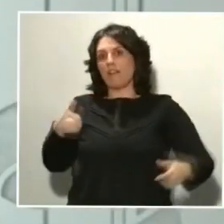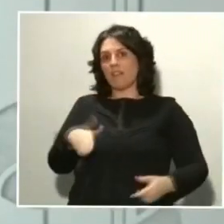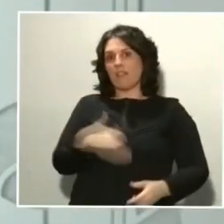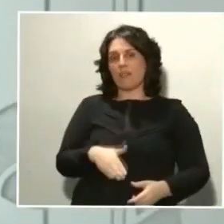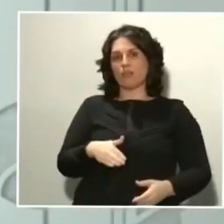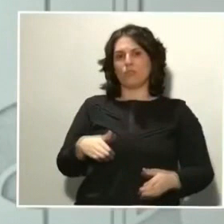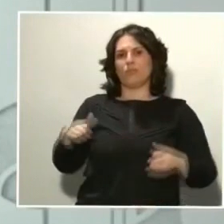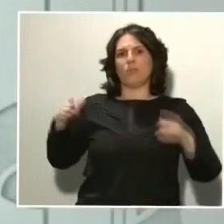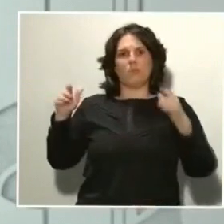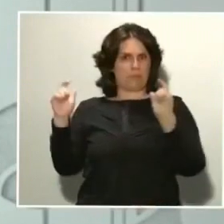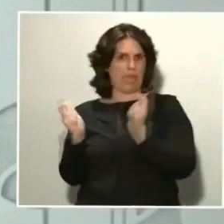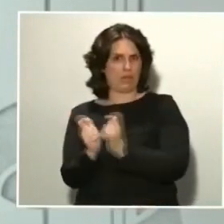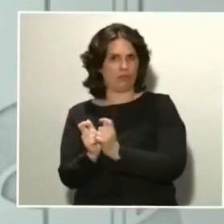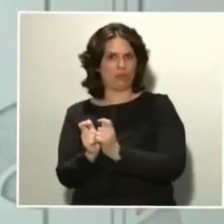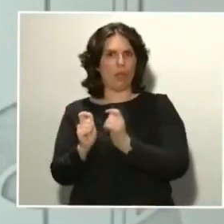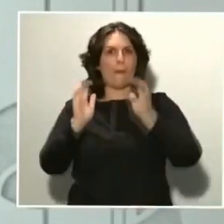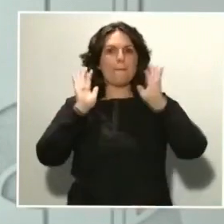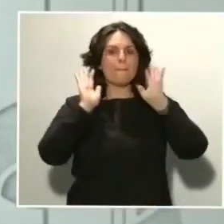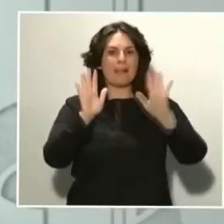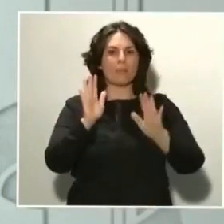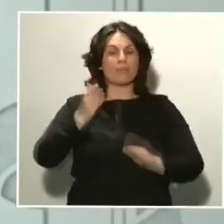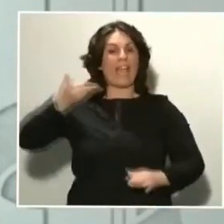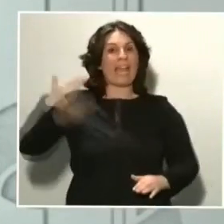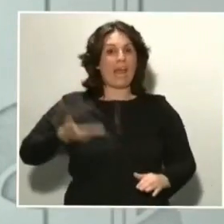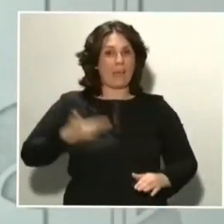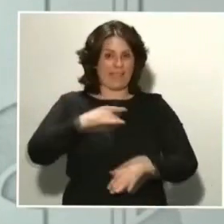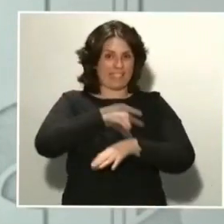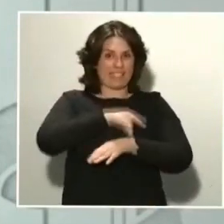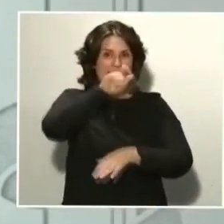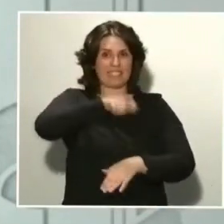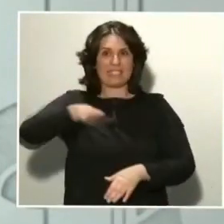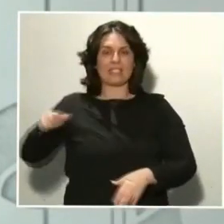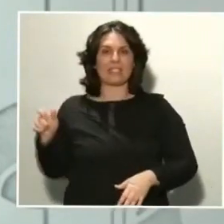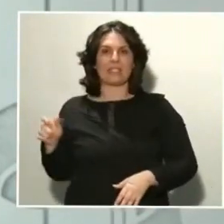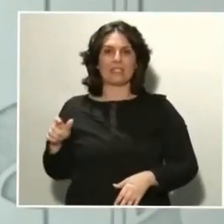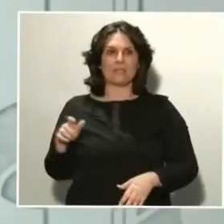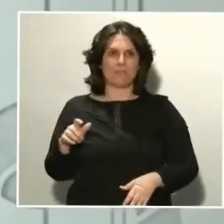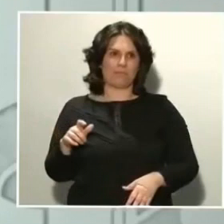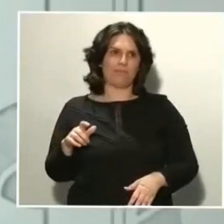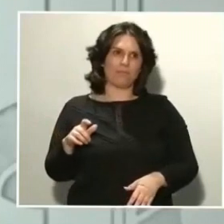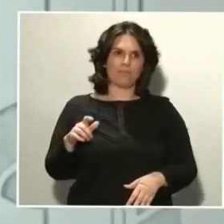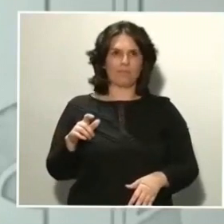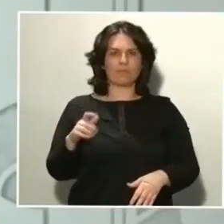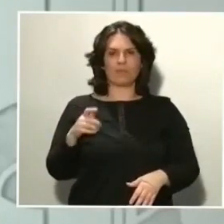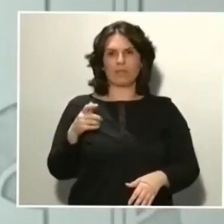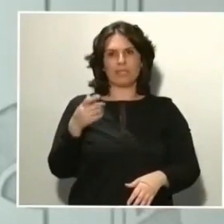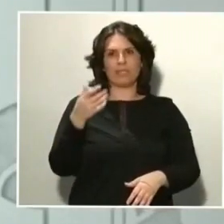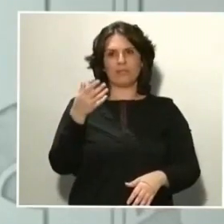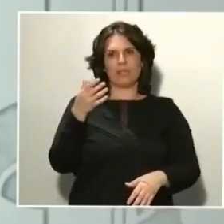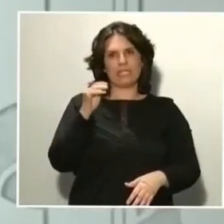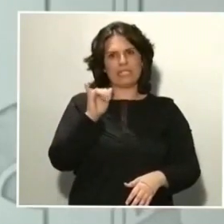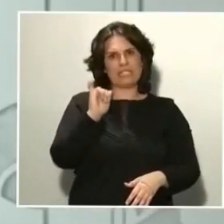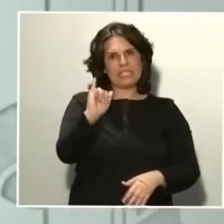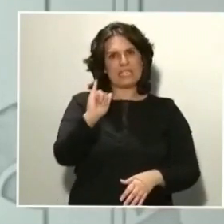lo cierto es que entre los pacientes graves es una realidad que, si pertenecen a grupos de riesgo,